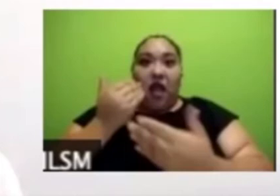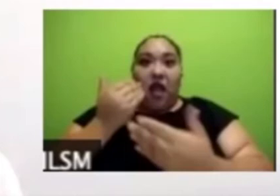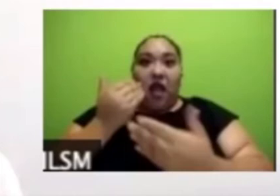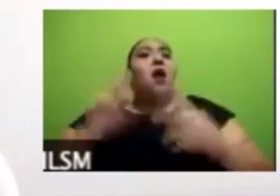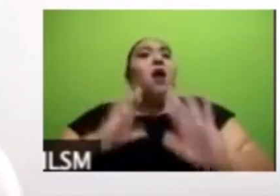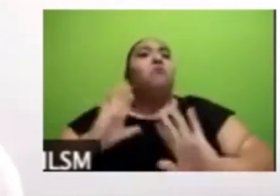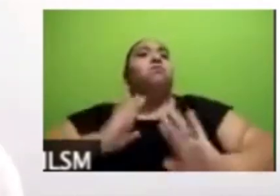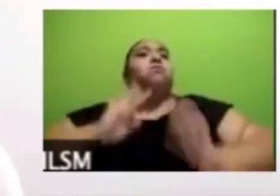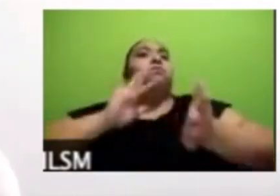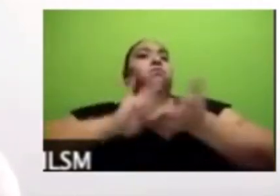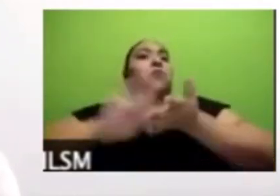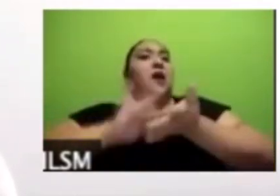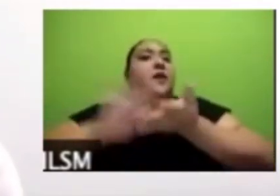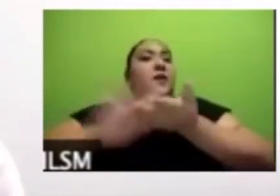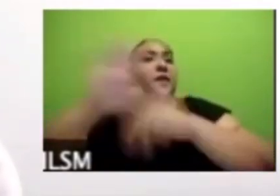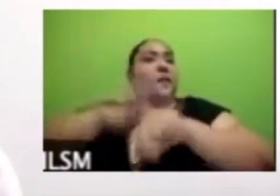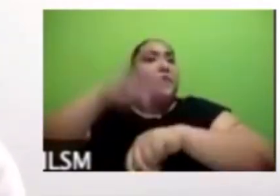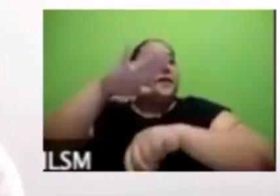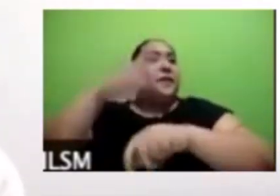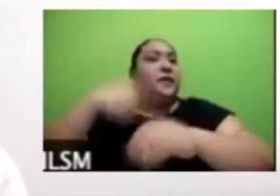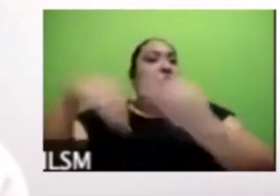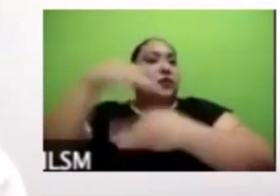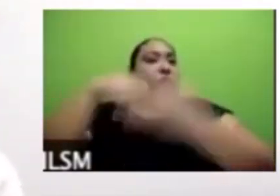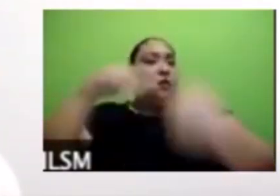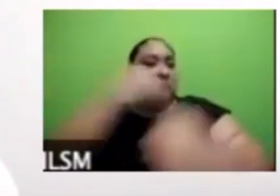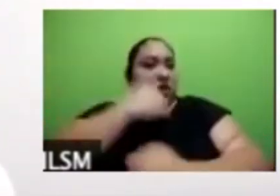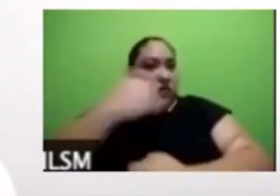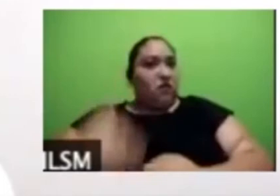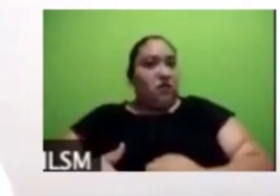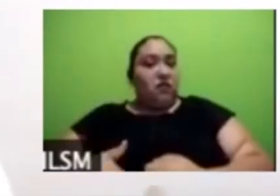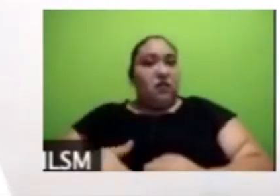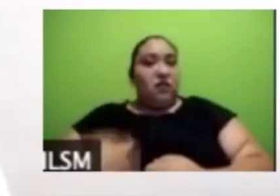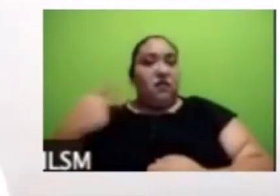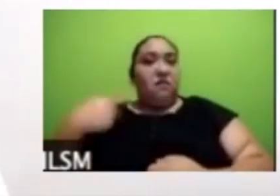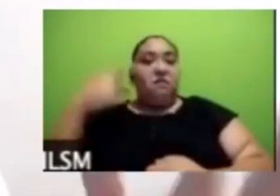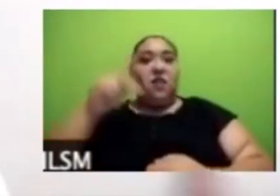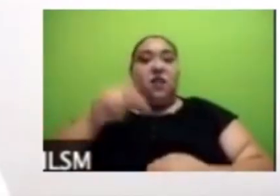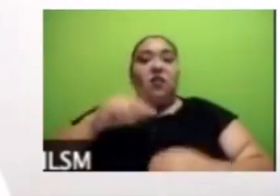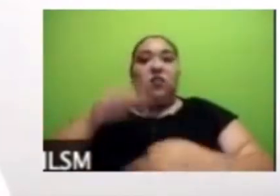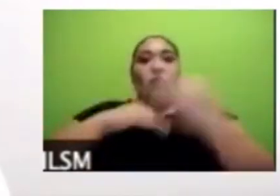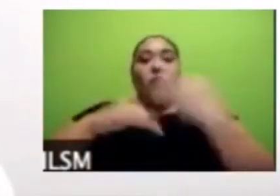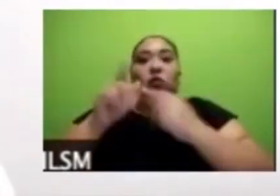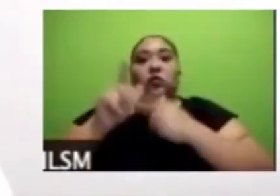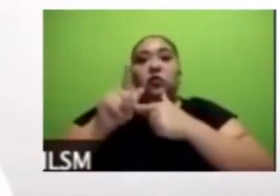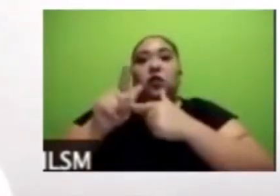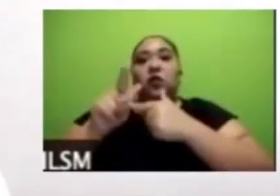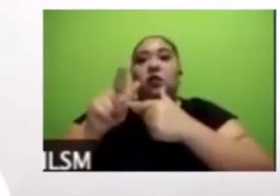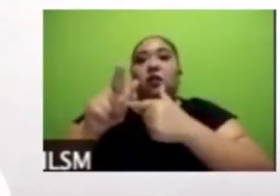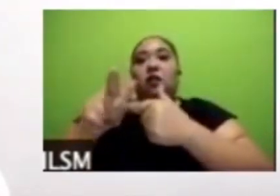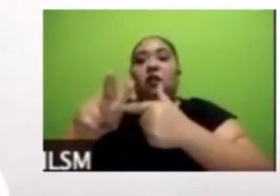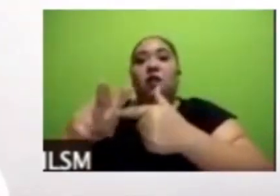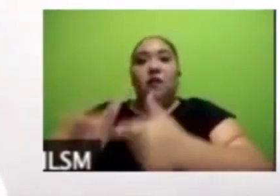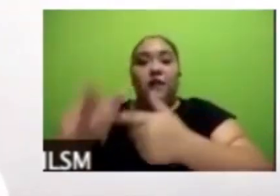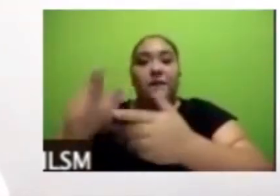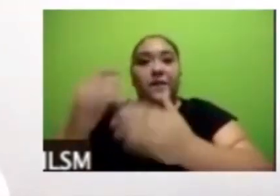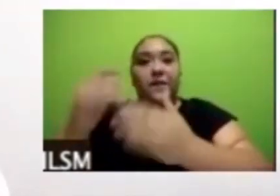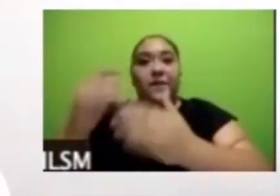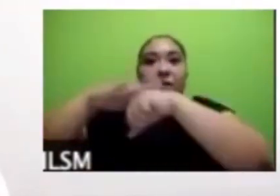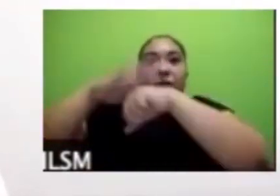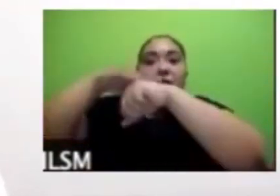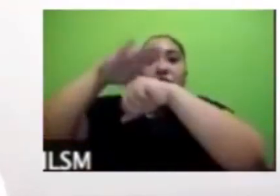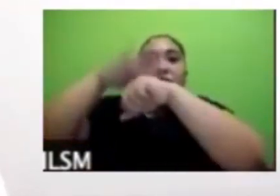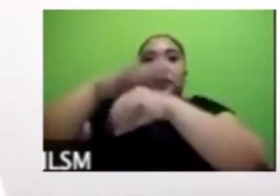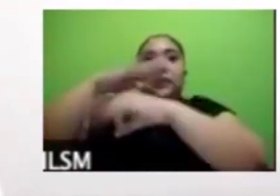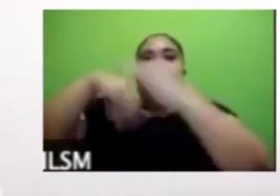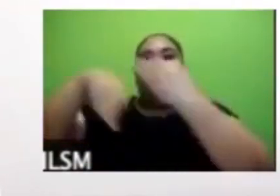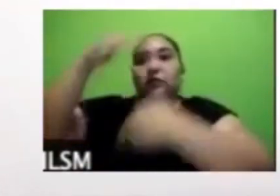y sobre todo esto era porque seguían altas expectativas. La gente todavía estaba pensando que al final de este sexenio las cosas iban a estar